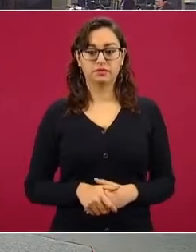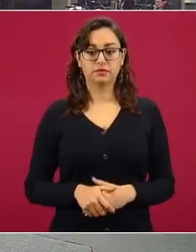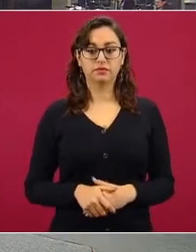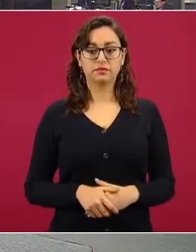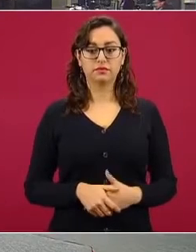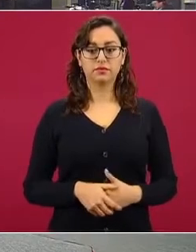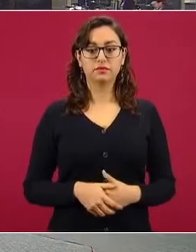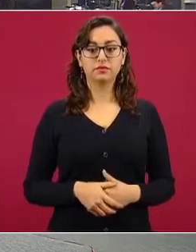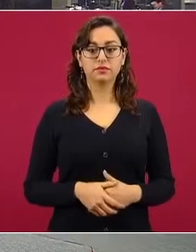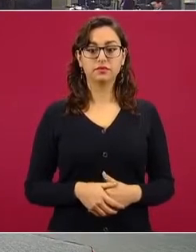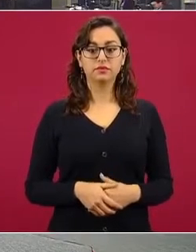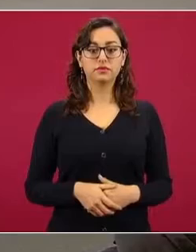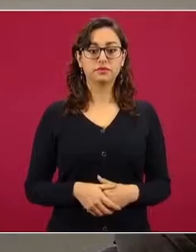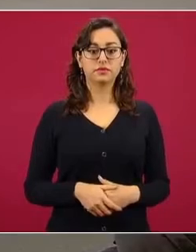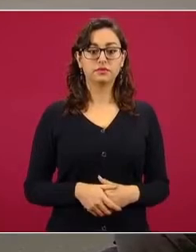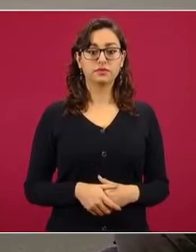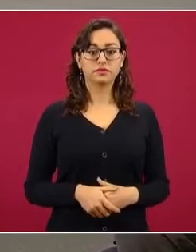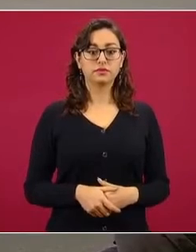Síguele.